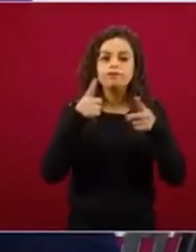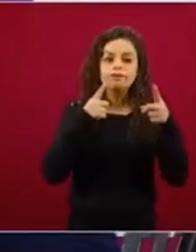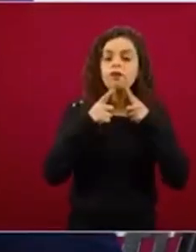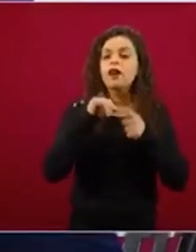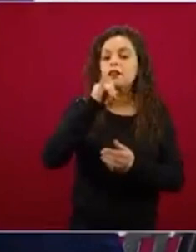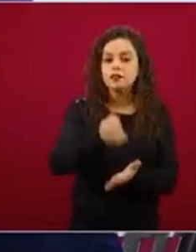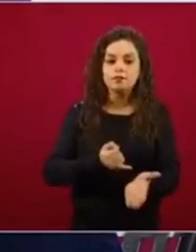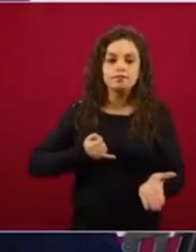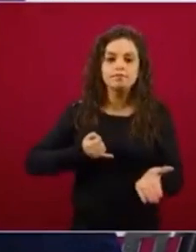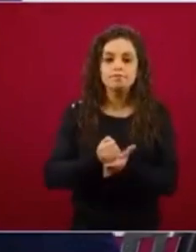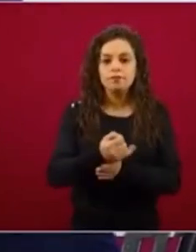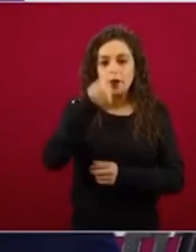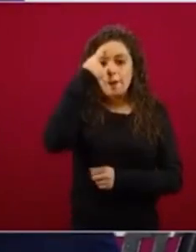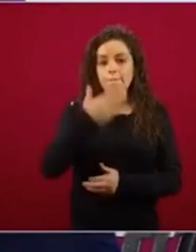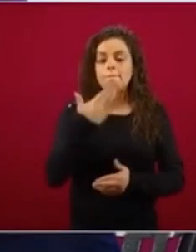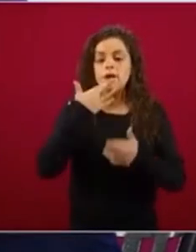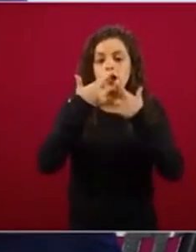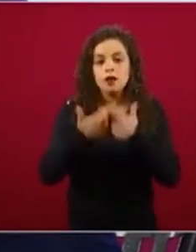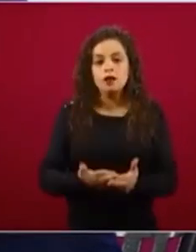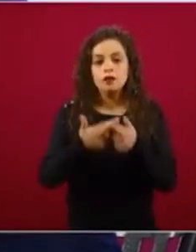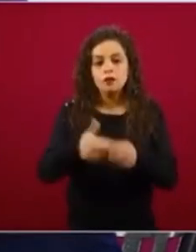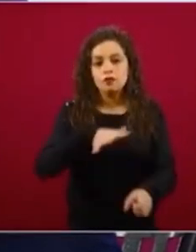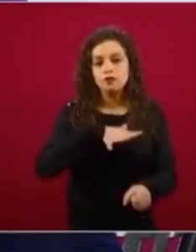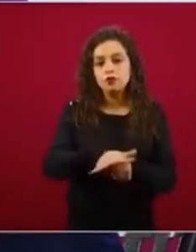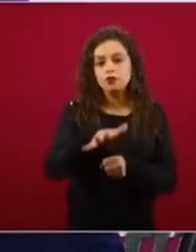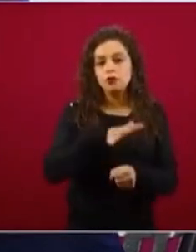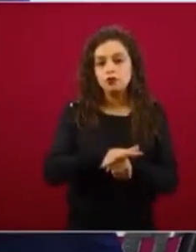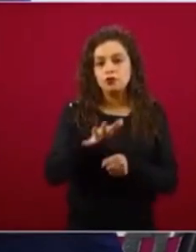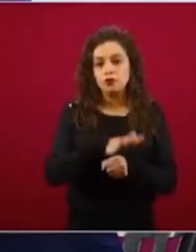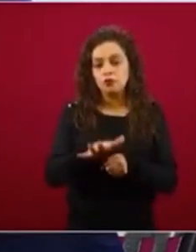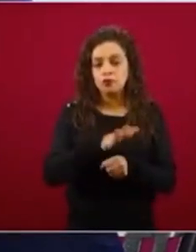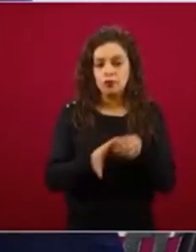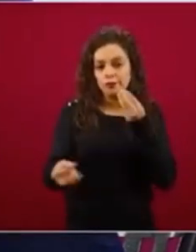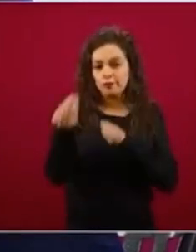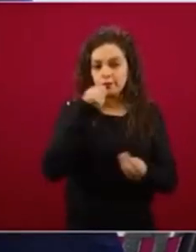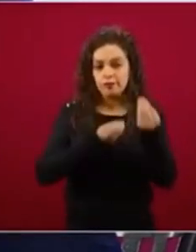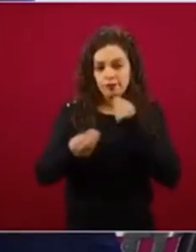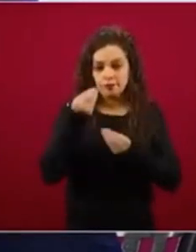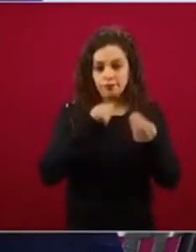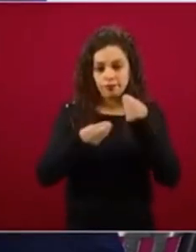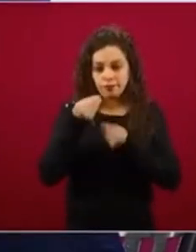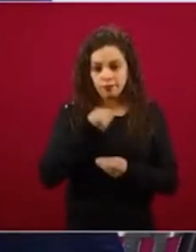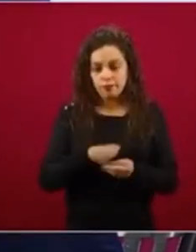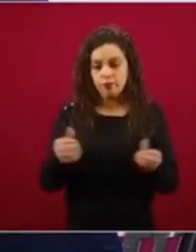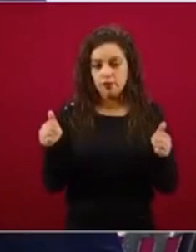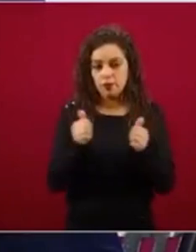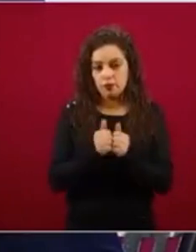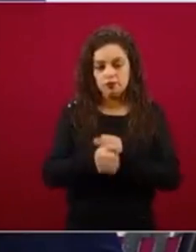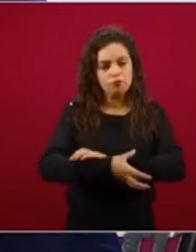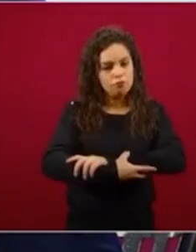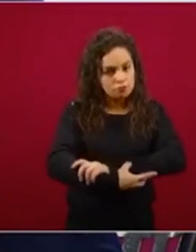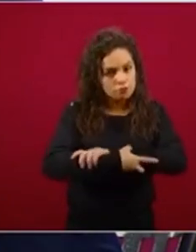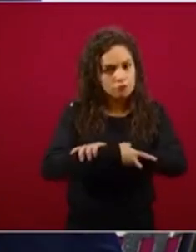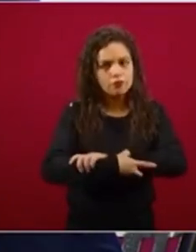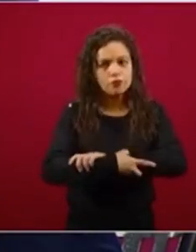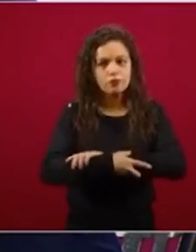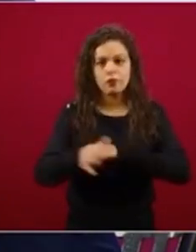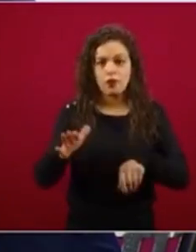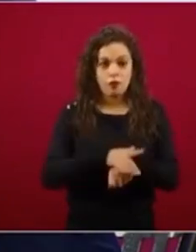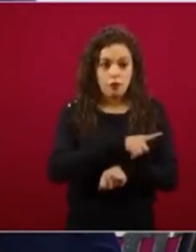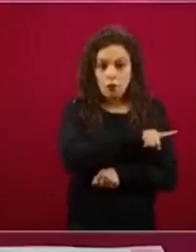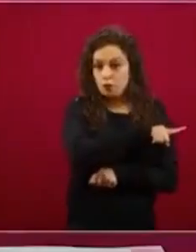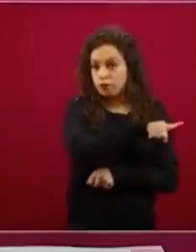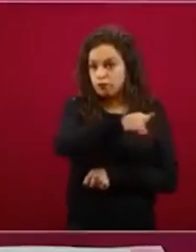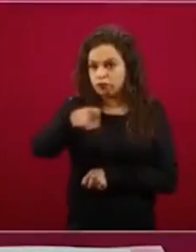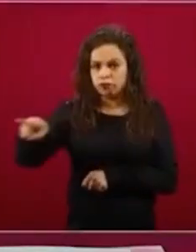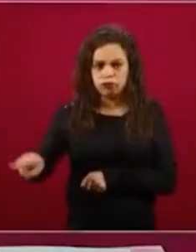alimentaria con soberanía, autosuficiencia alimentaria, porque todos tienen el derecho de recibir las